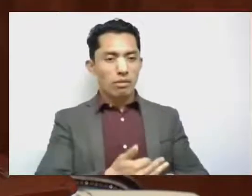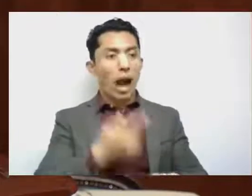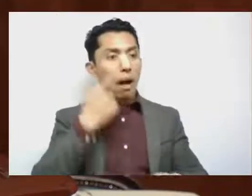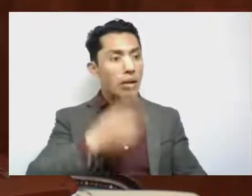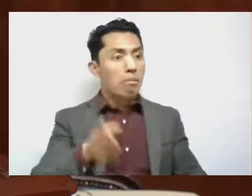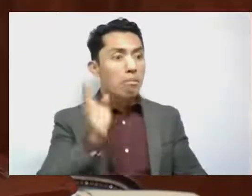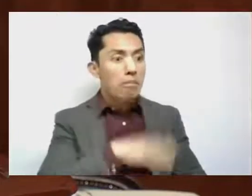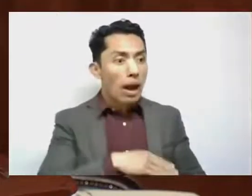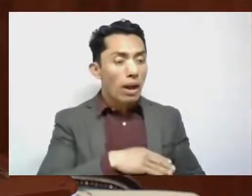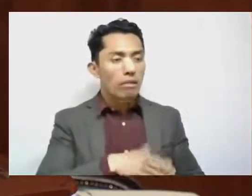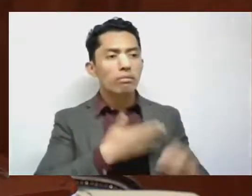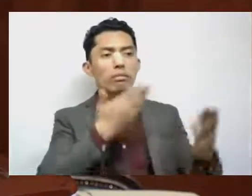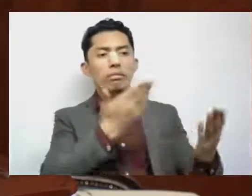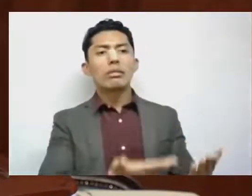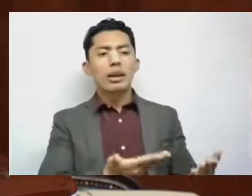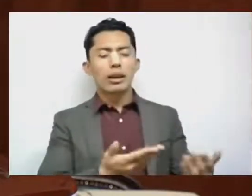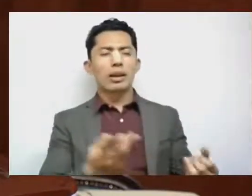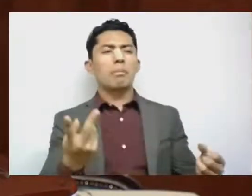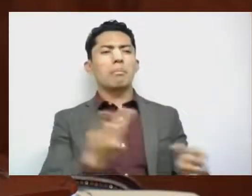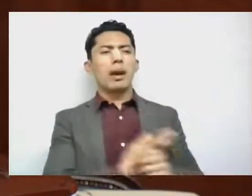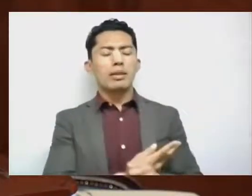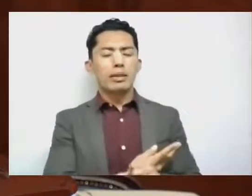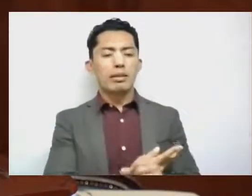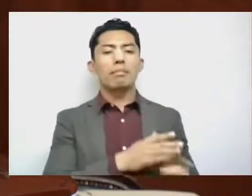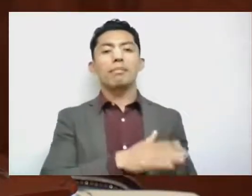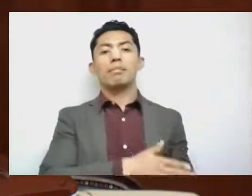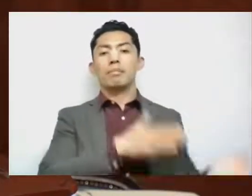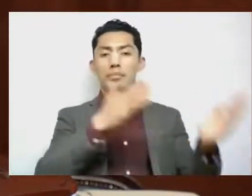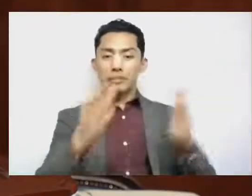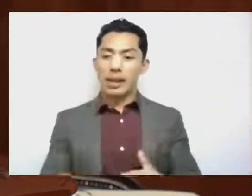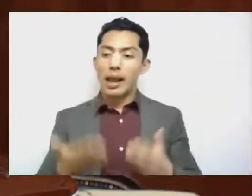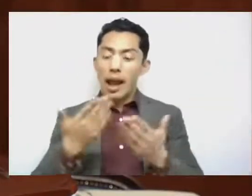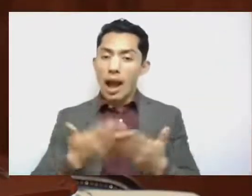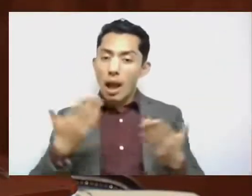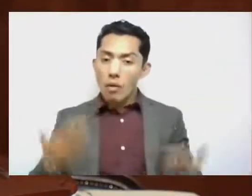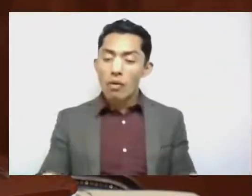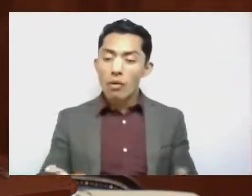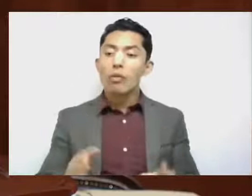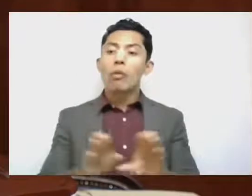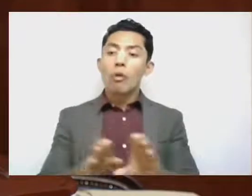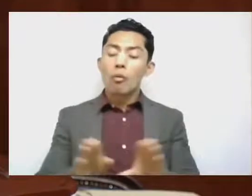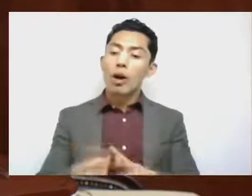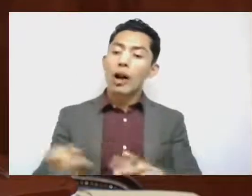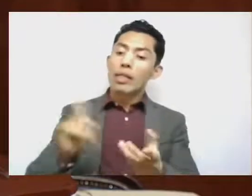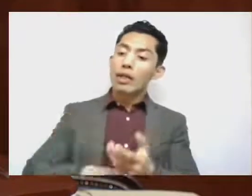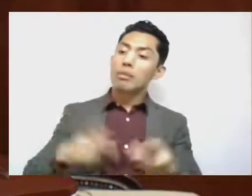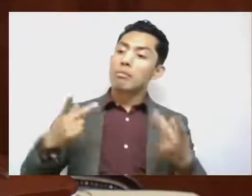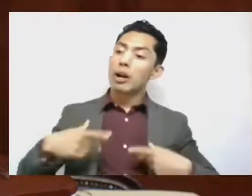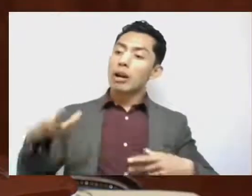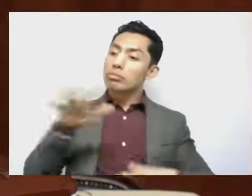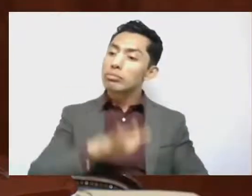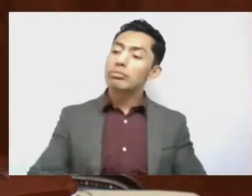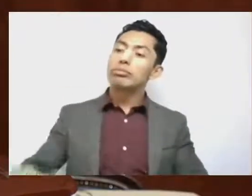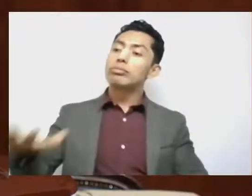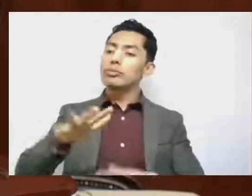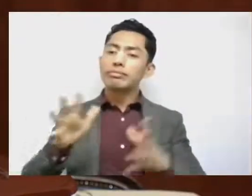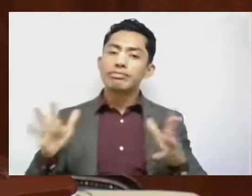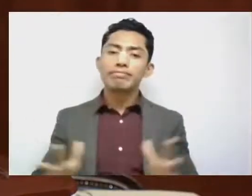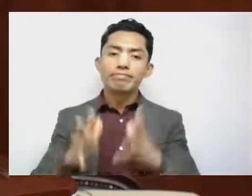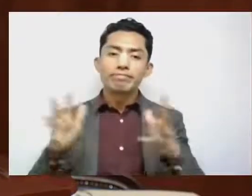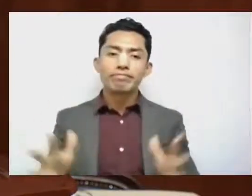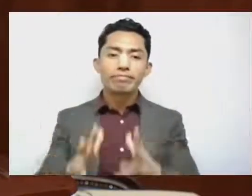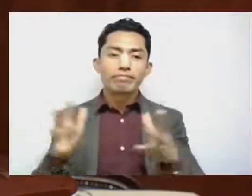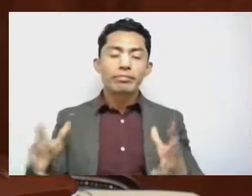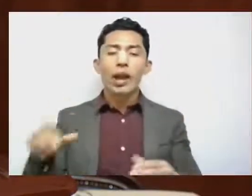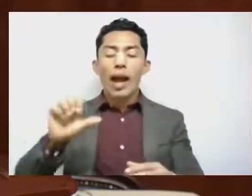entonces, ¿cómo? ¿cómo vamos a impulsar ante la ciudadanía, ante